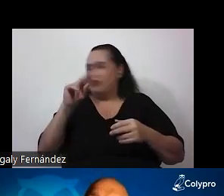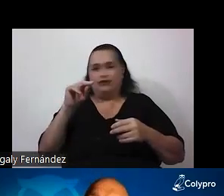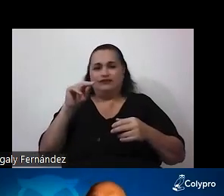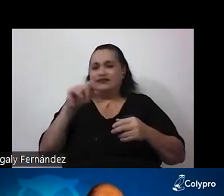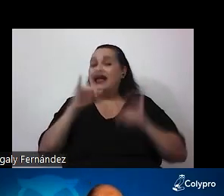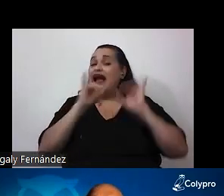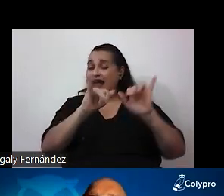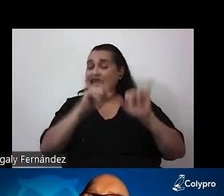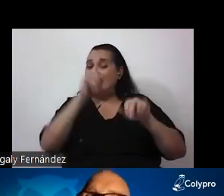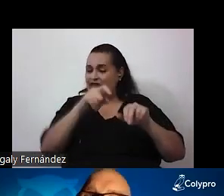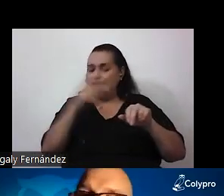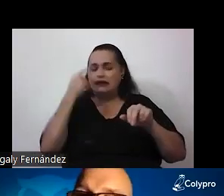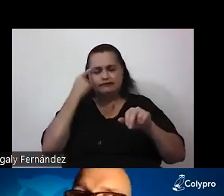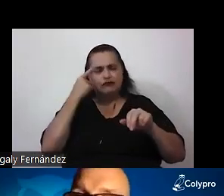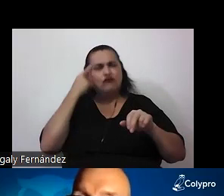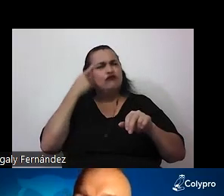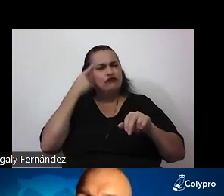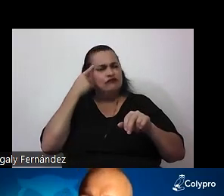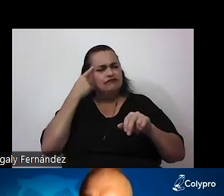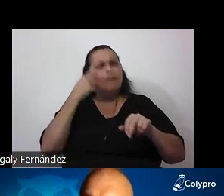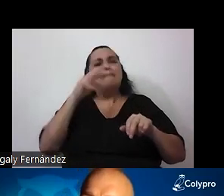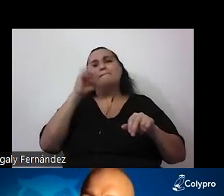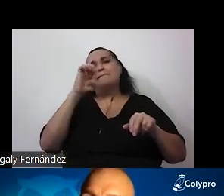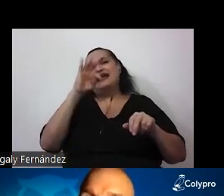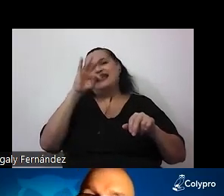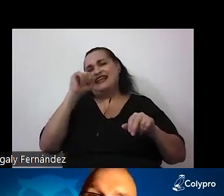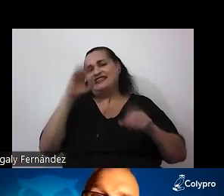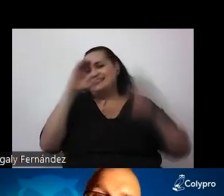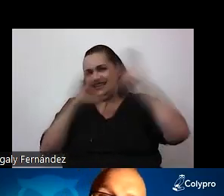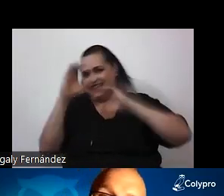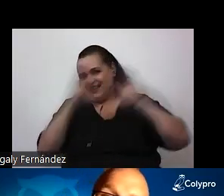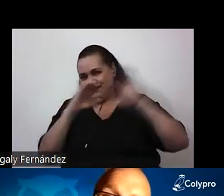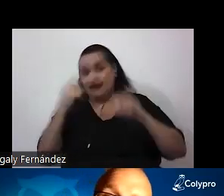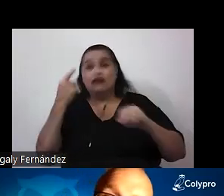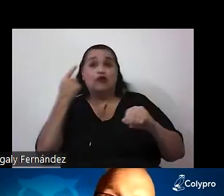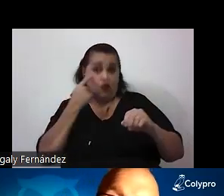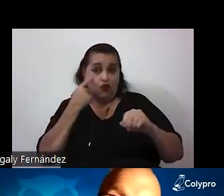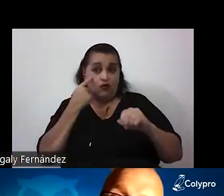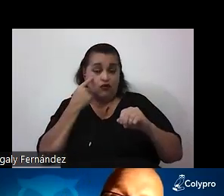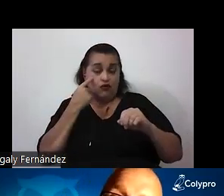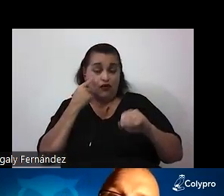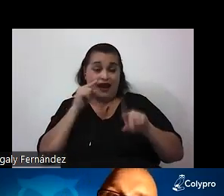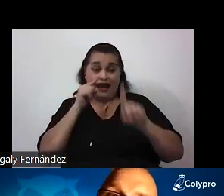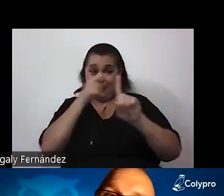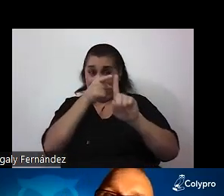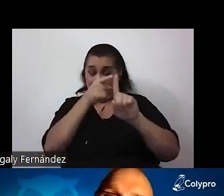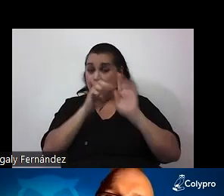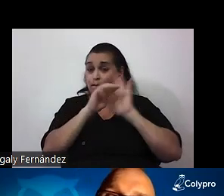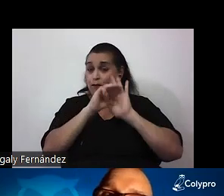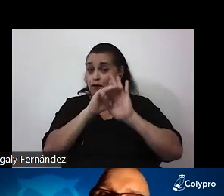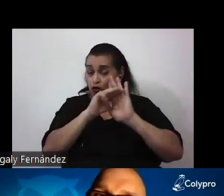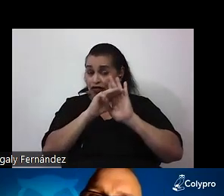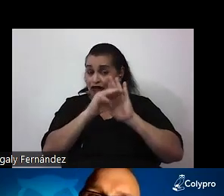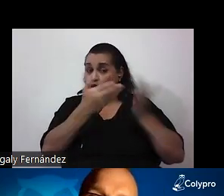saltar a la reflexión metascientífica ojo ojo este modelo me da